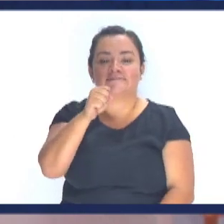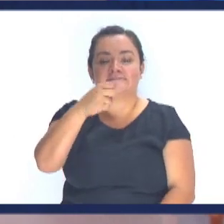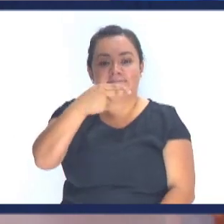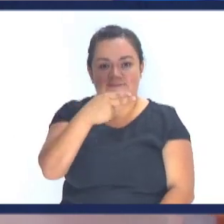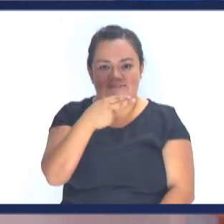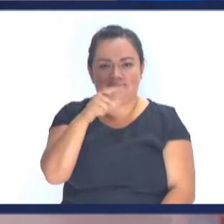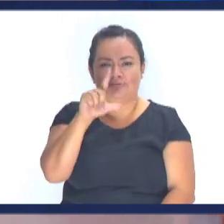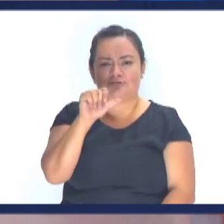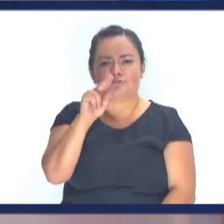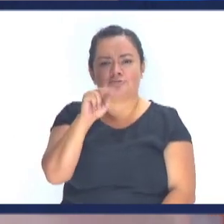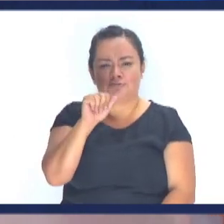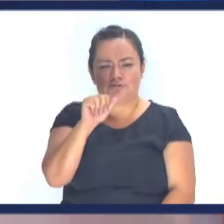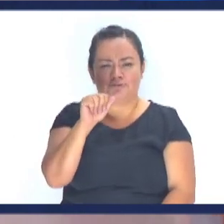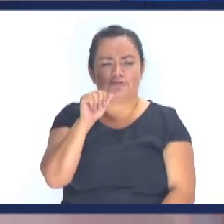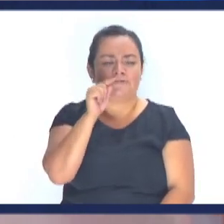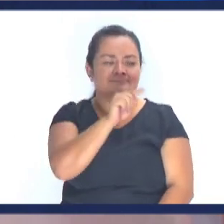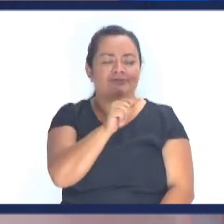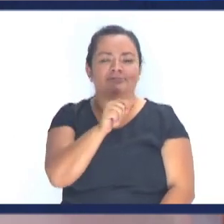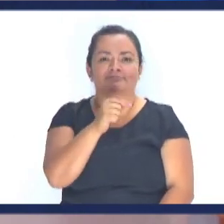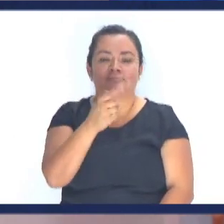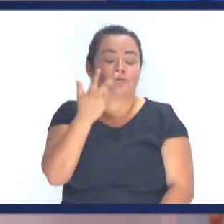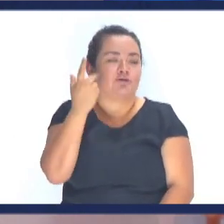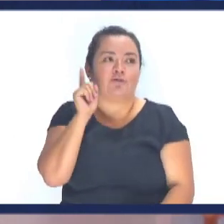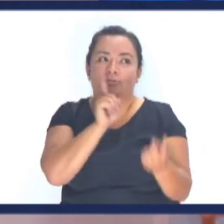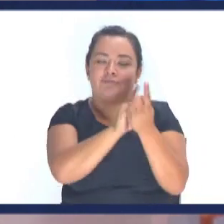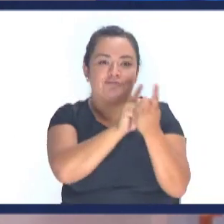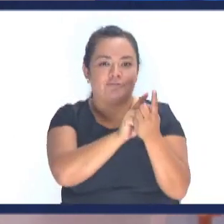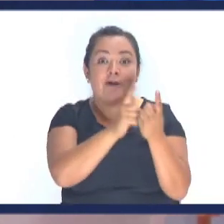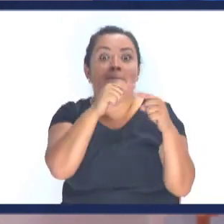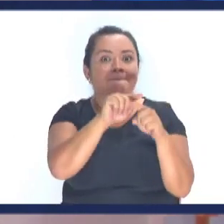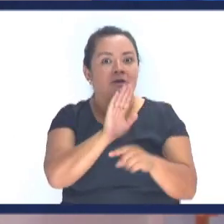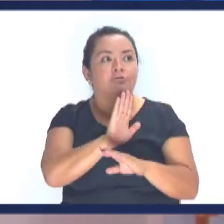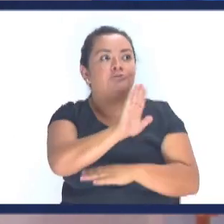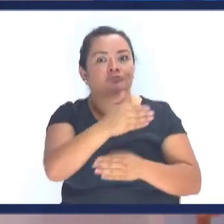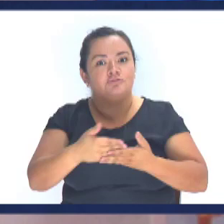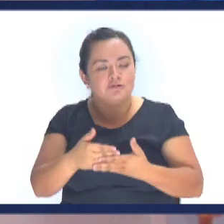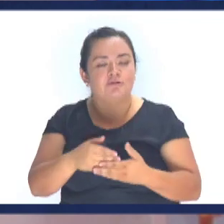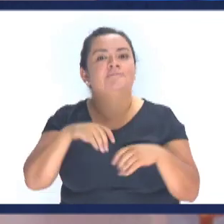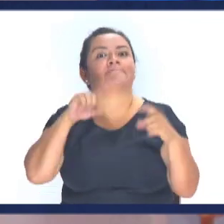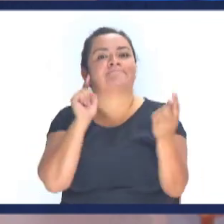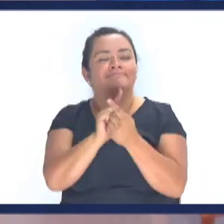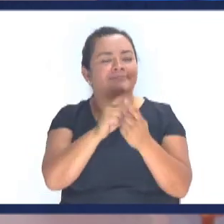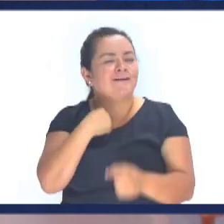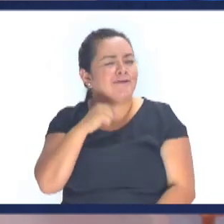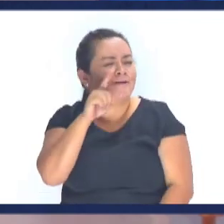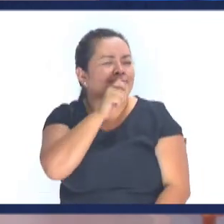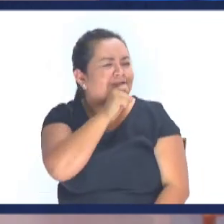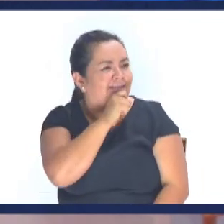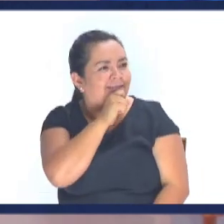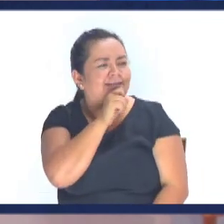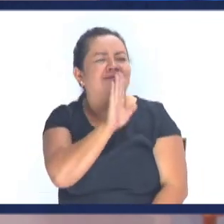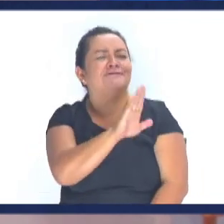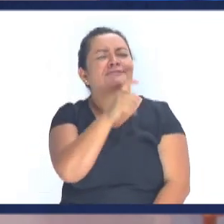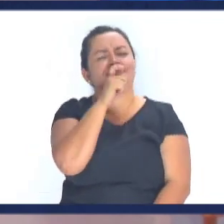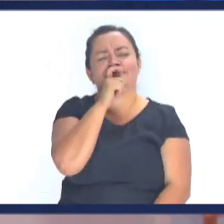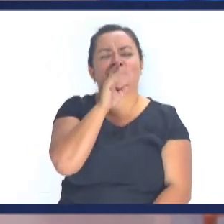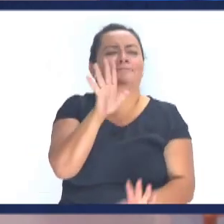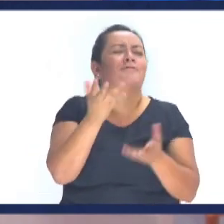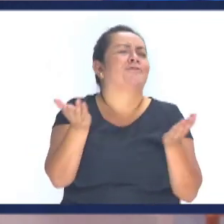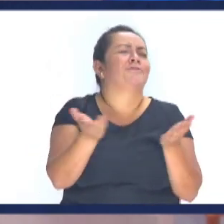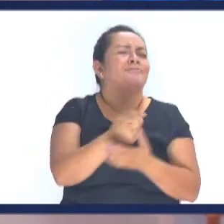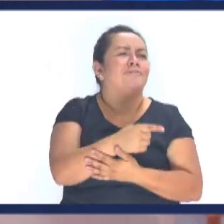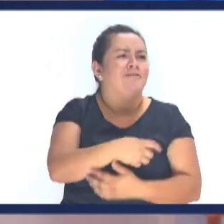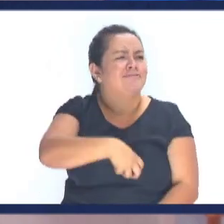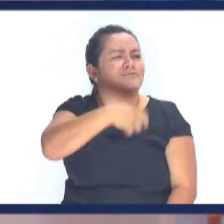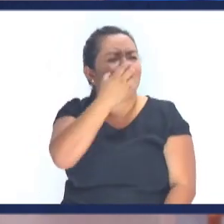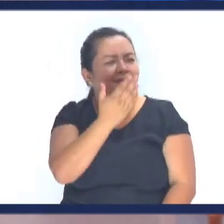he conocido Al papá De los hermanos Luna El mega pastor De Guatemala No lo conozco Pero cuando hablé Con los hijos Le preguntaba Mira Y tu papá Cómo